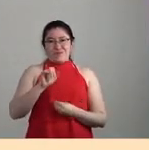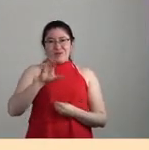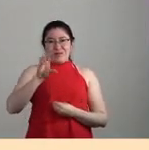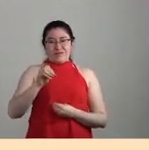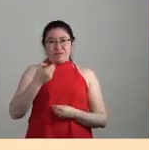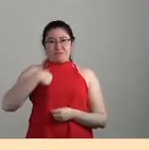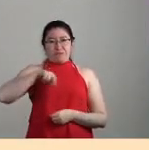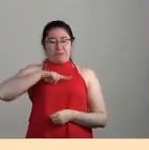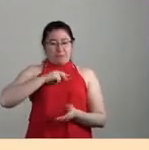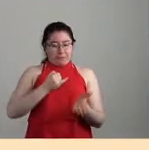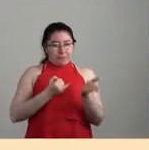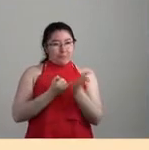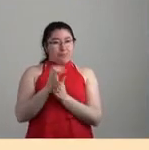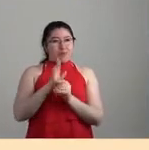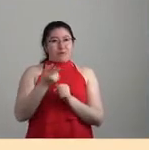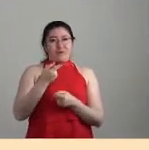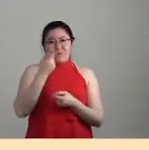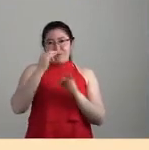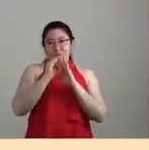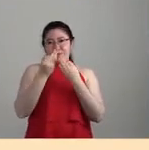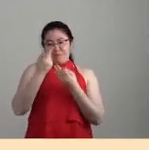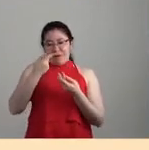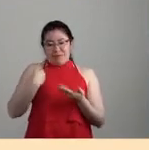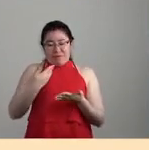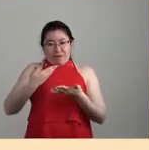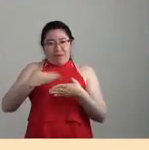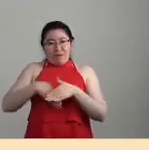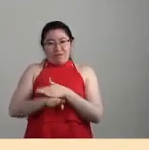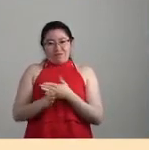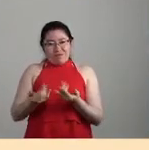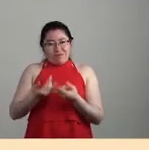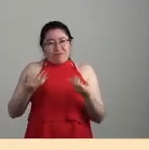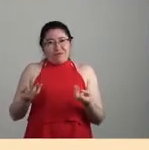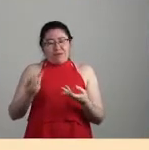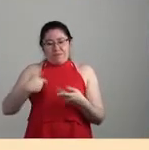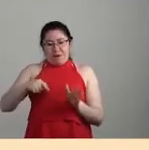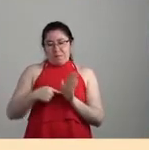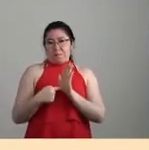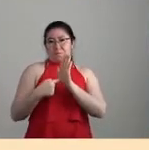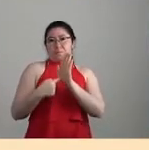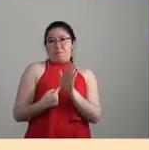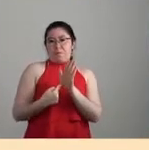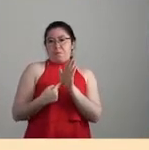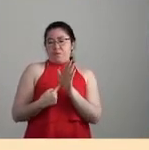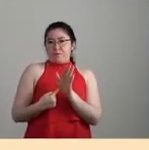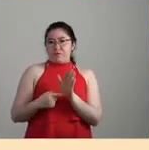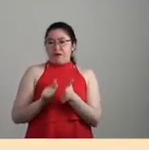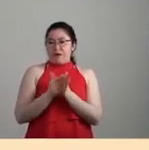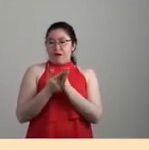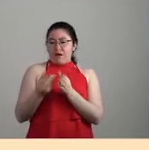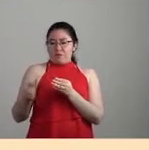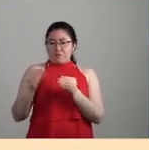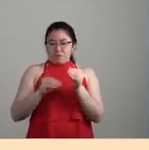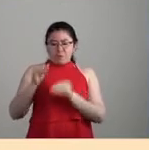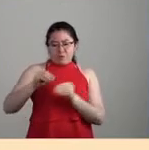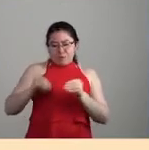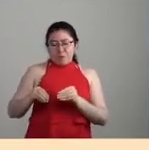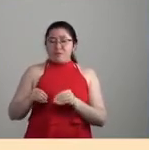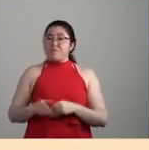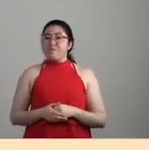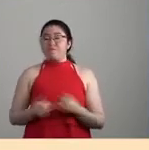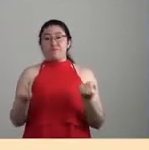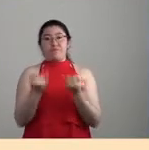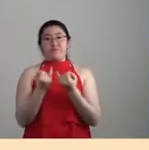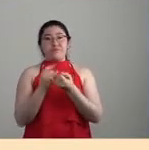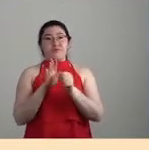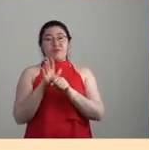esta propuesta Bajo Tierra para que pudiéramos presentar esta compilación con estos textos y que además, bueno, pues se encuentra